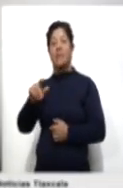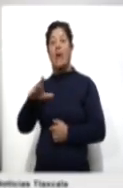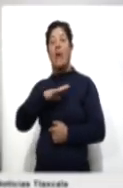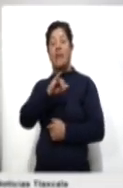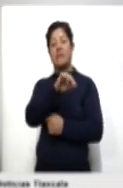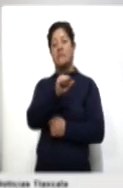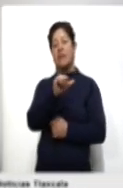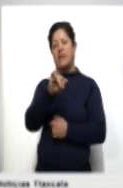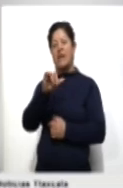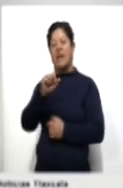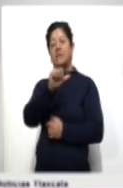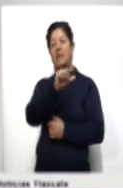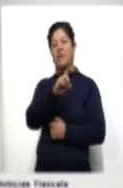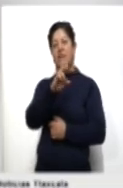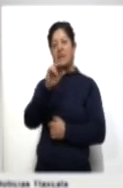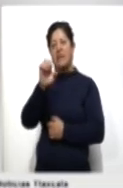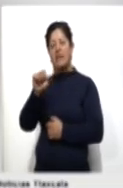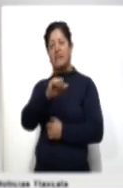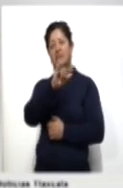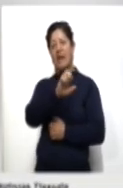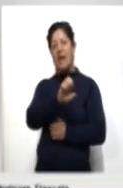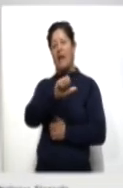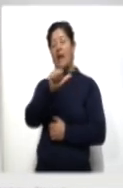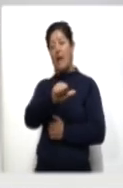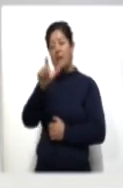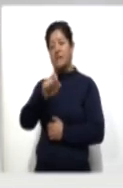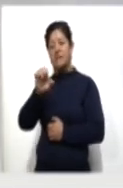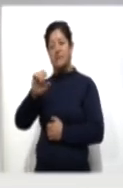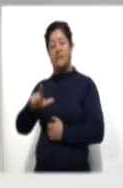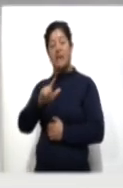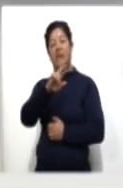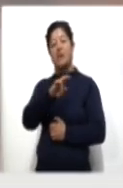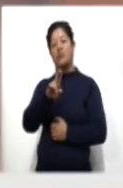Isaías N., Andrés N., Axel N., Diego N. y Rubén N.